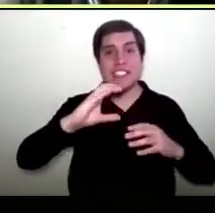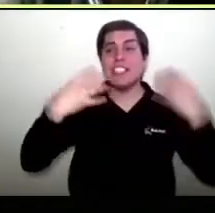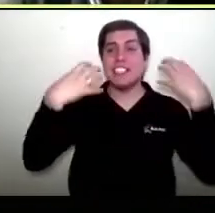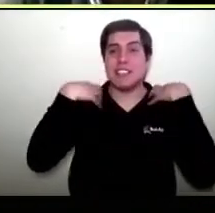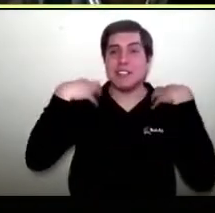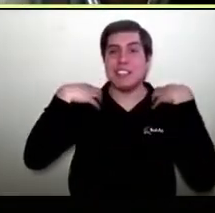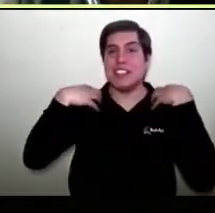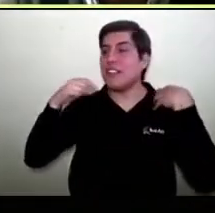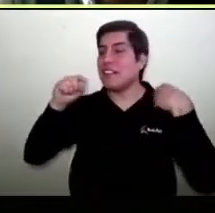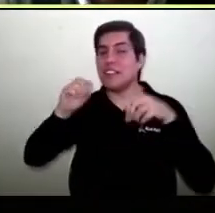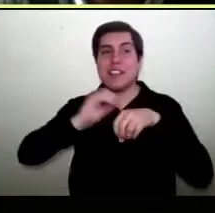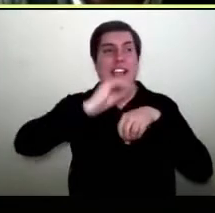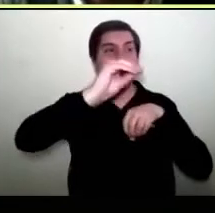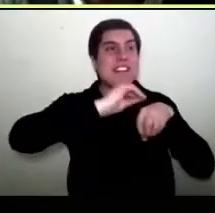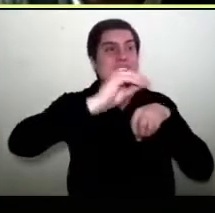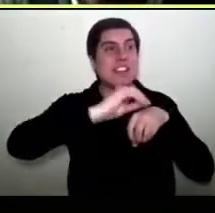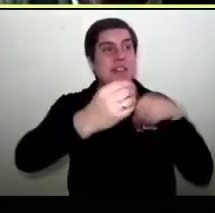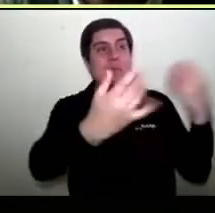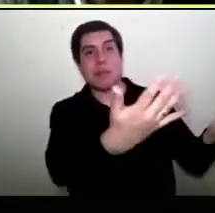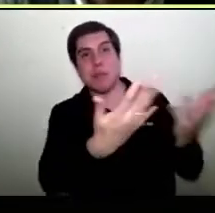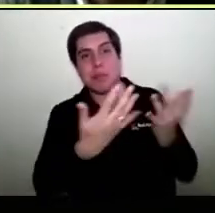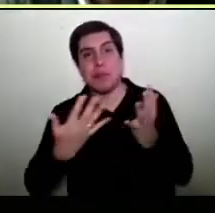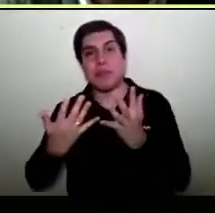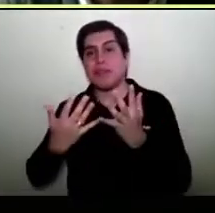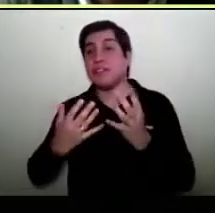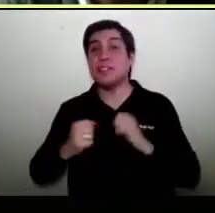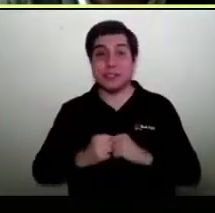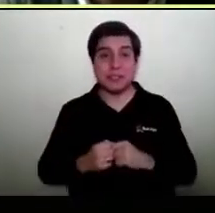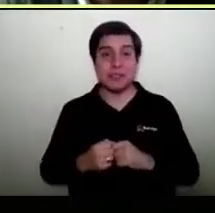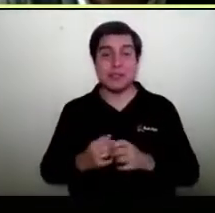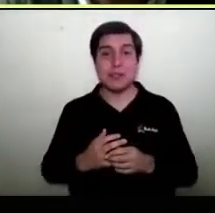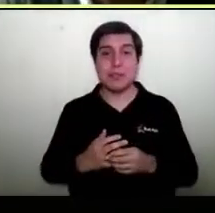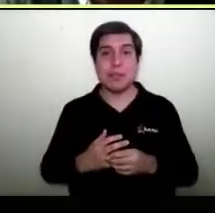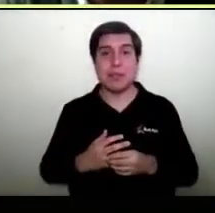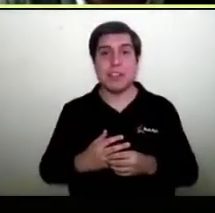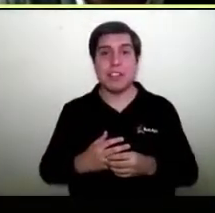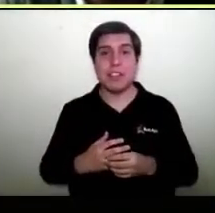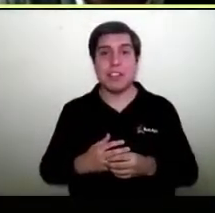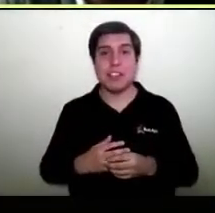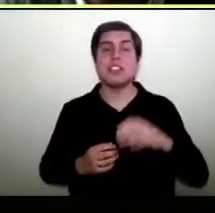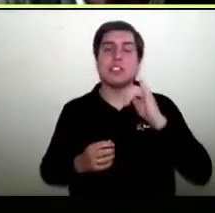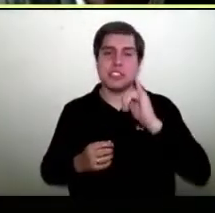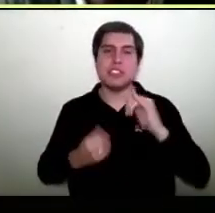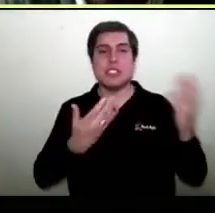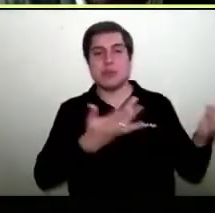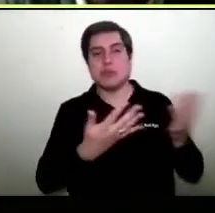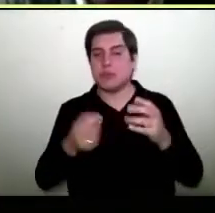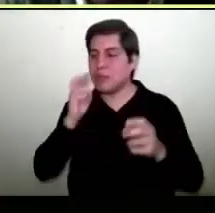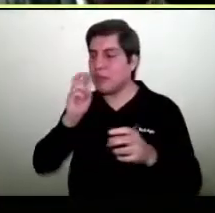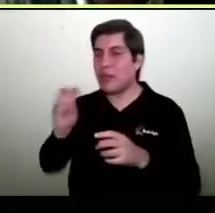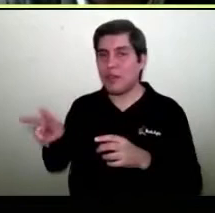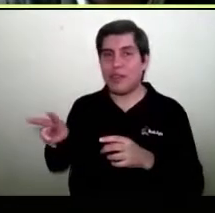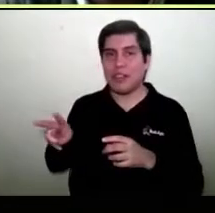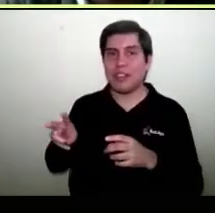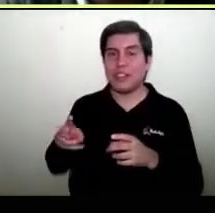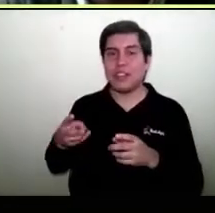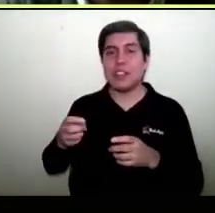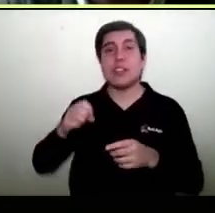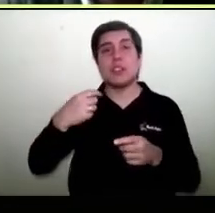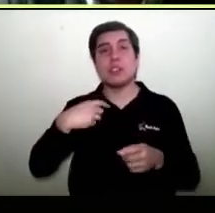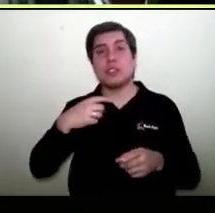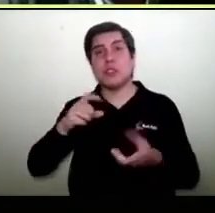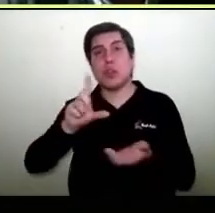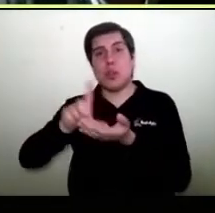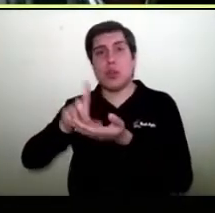publicidad para que la gente llegue a Comunidad C. ¿Correcto? Por lo tanto, ¿me tienen que llegar clientes? ¿me tienen que llegar clientes? ¿En cuántos Marketplace puedo estar